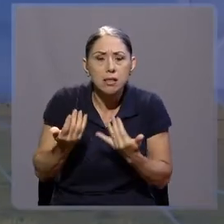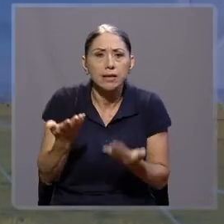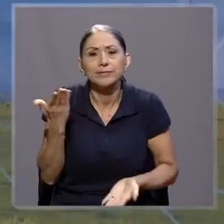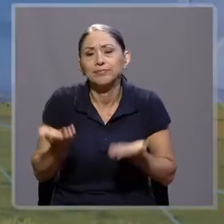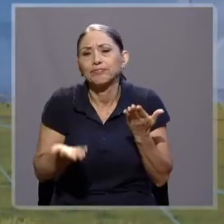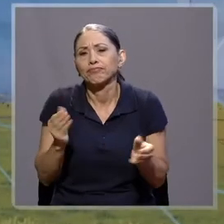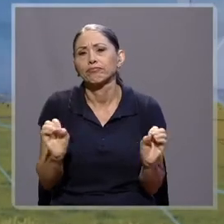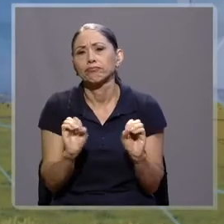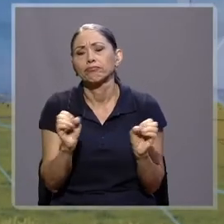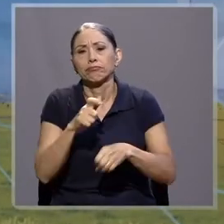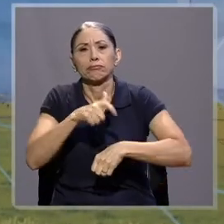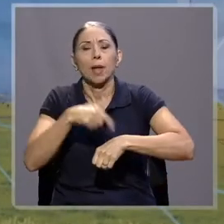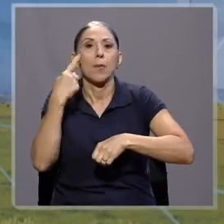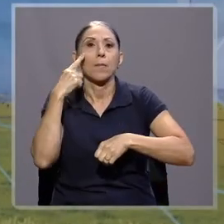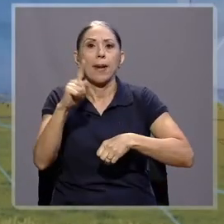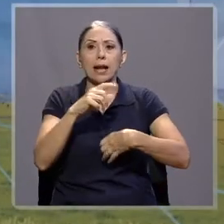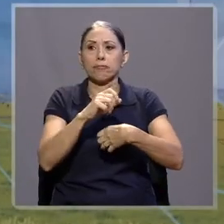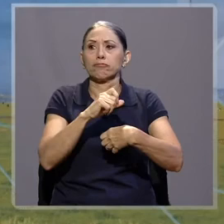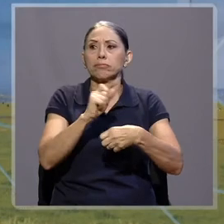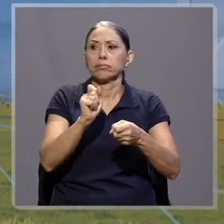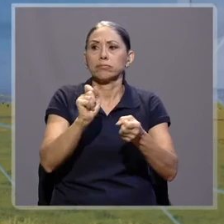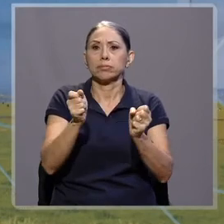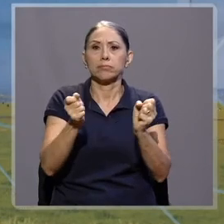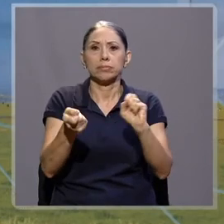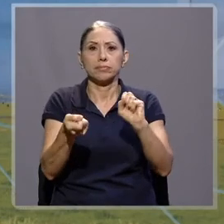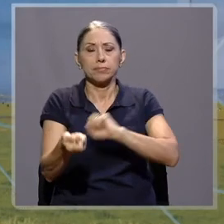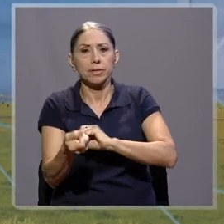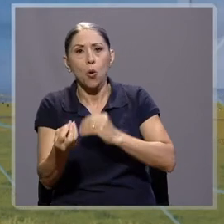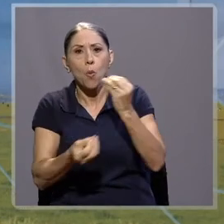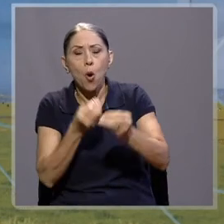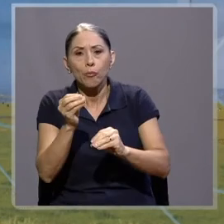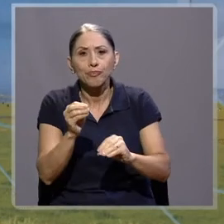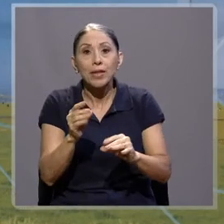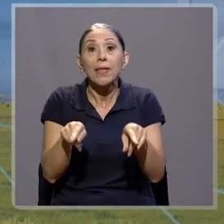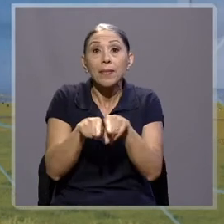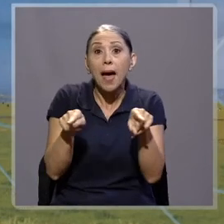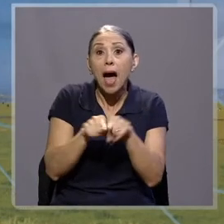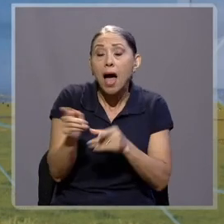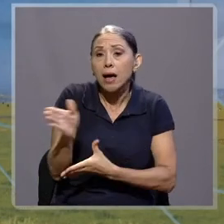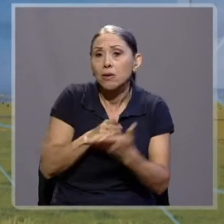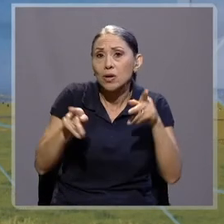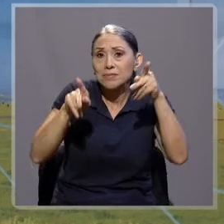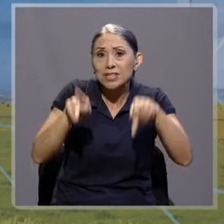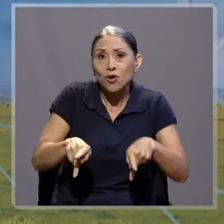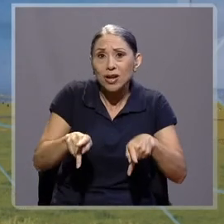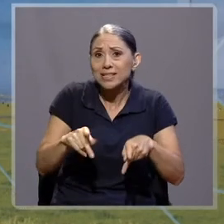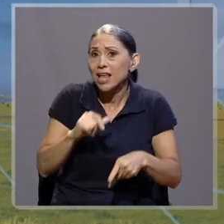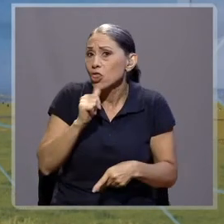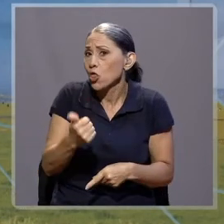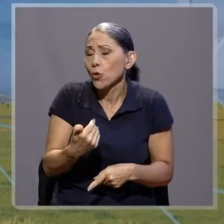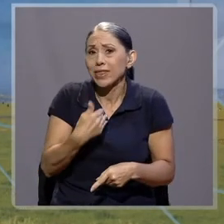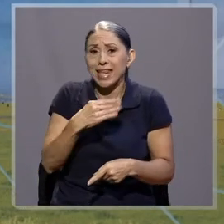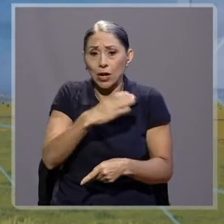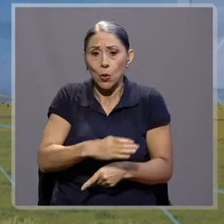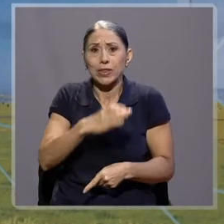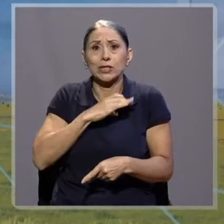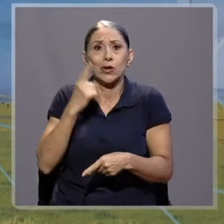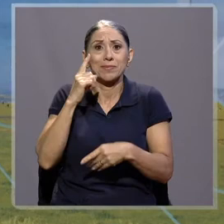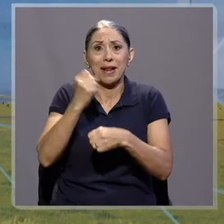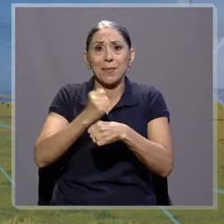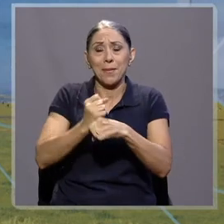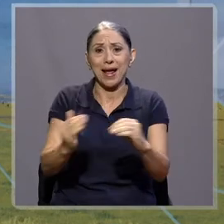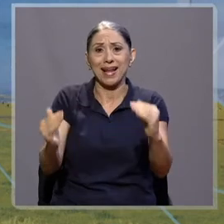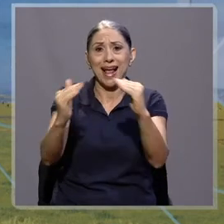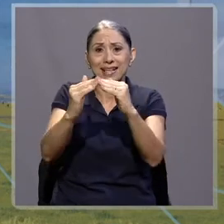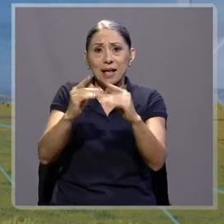no hubo tiempo para hacer esos ajustes, en donde incluso personas que no tienen las condiciones para hacerlo y tienen que hacerlo